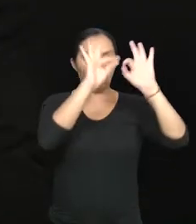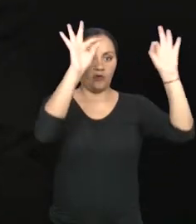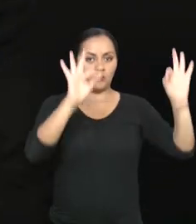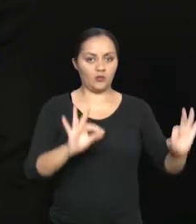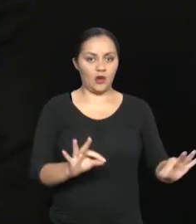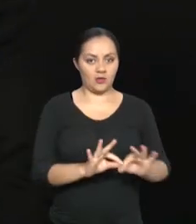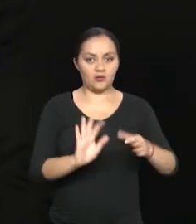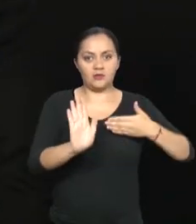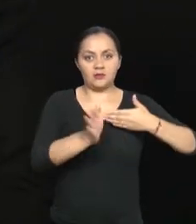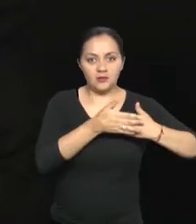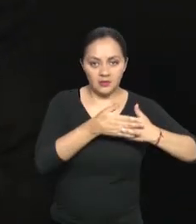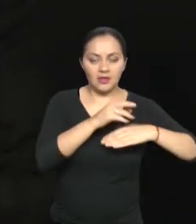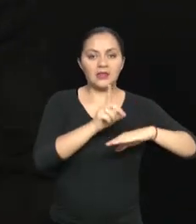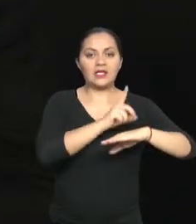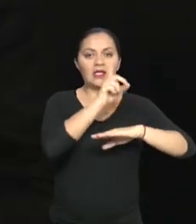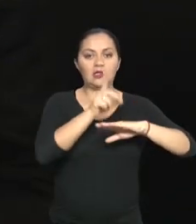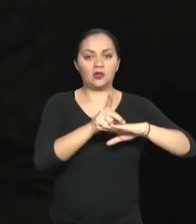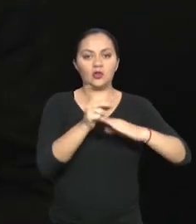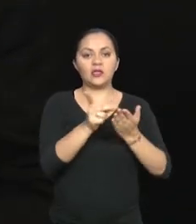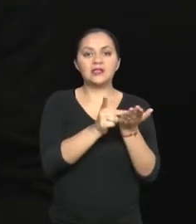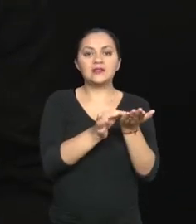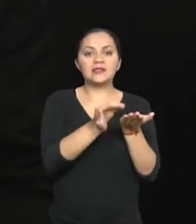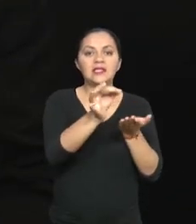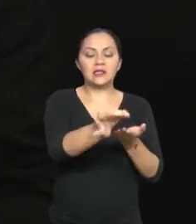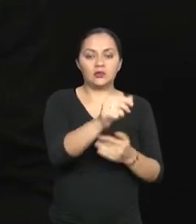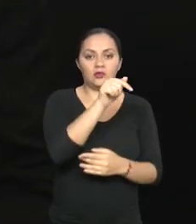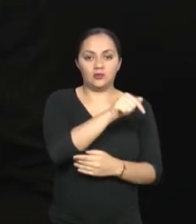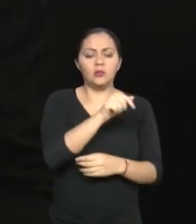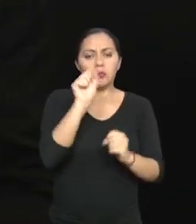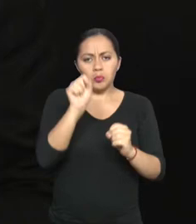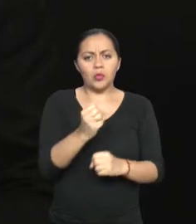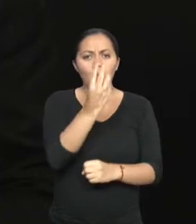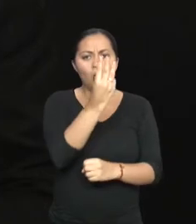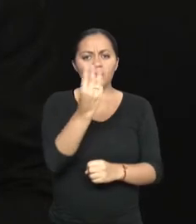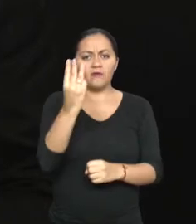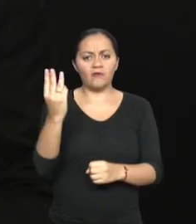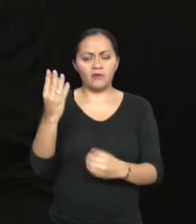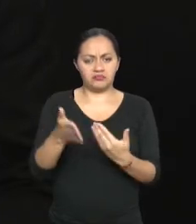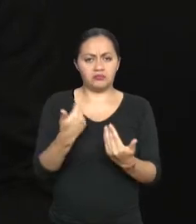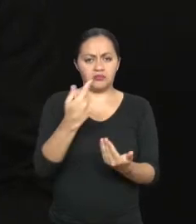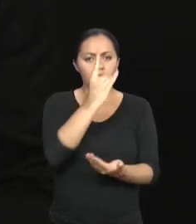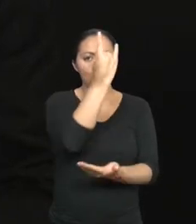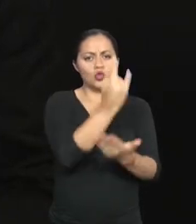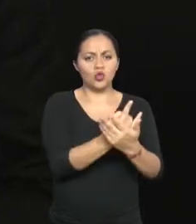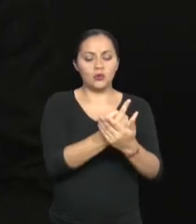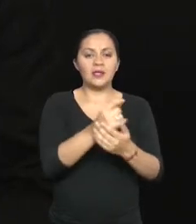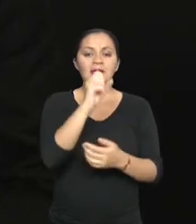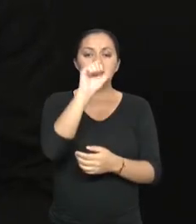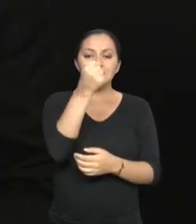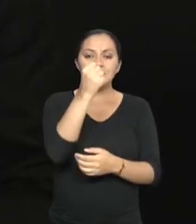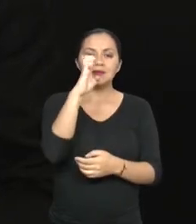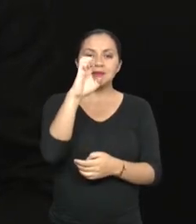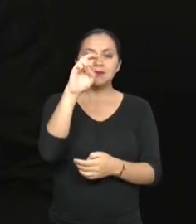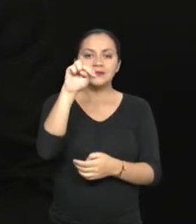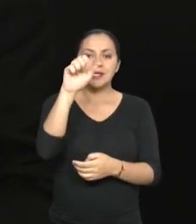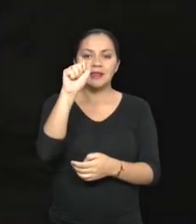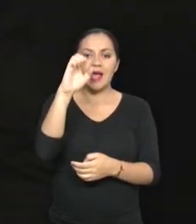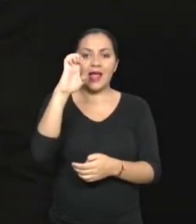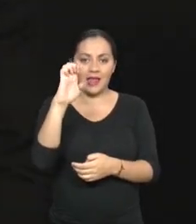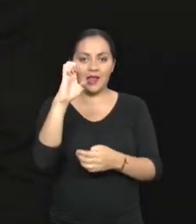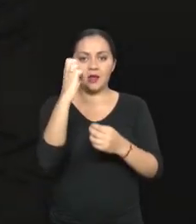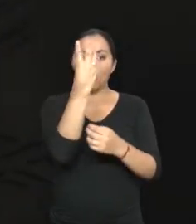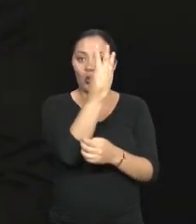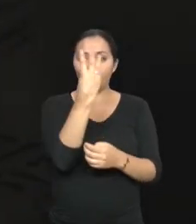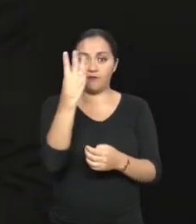formato que ya lo hemos establecido, que las personas pueden bajárselo desde la página web del SENAE, en donde básicamente se indica que